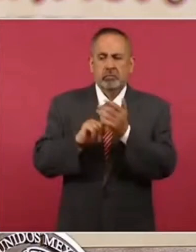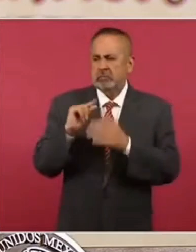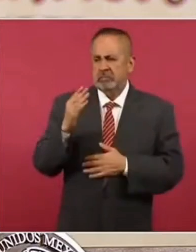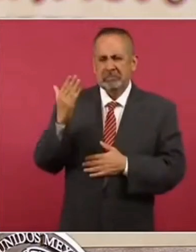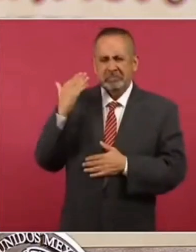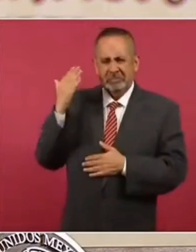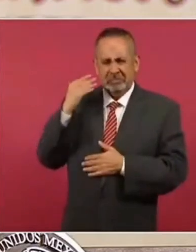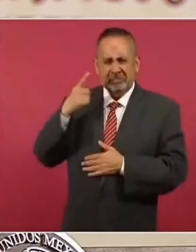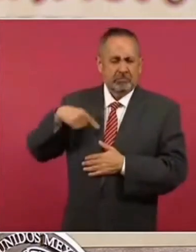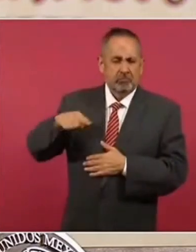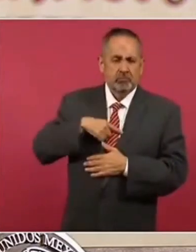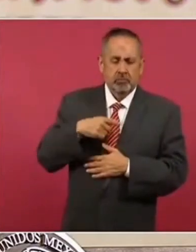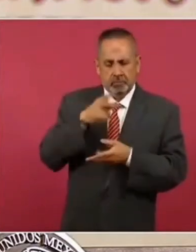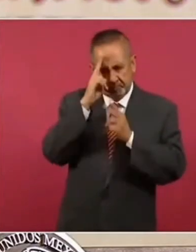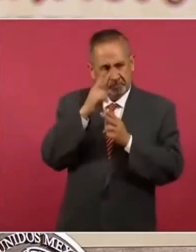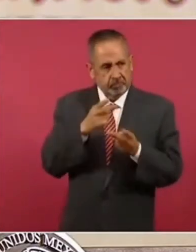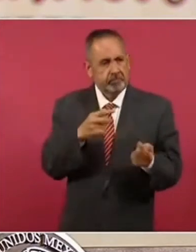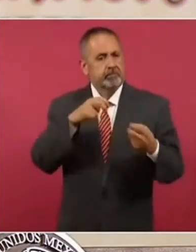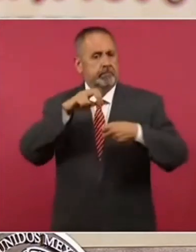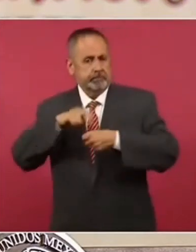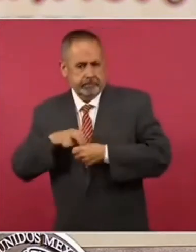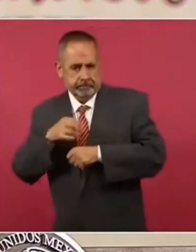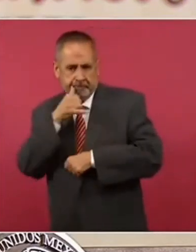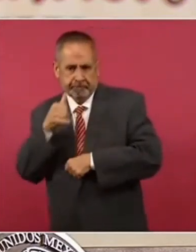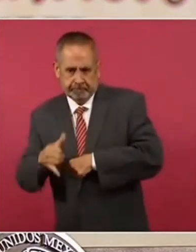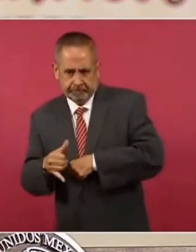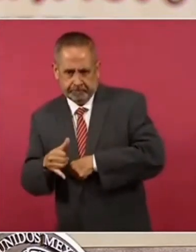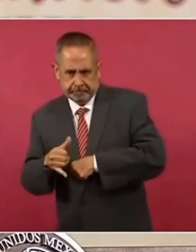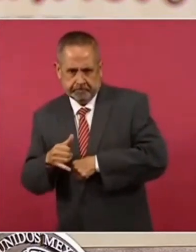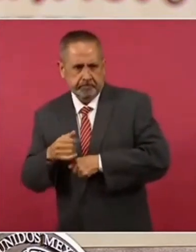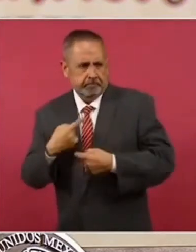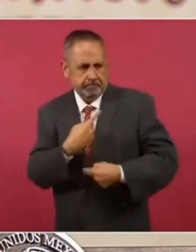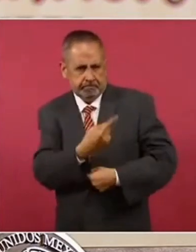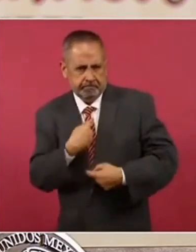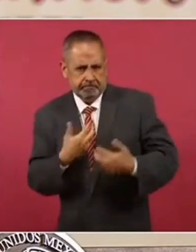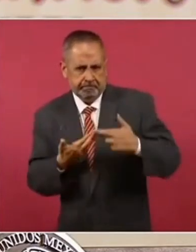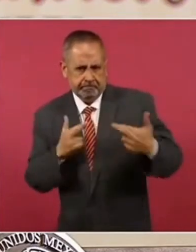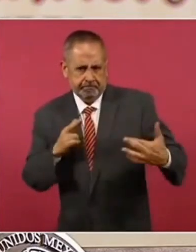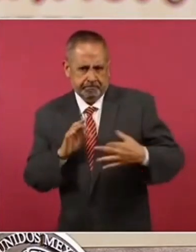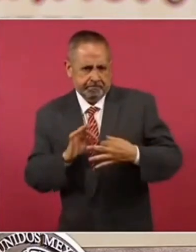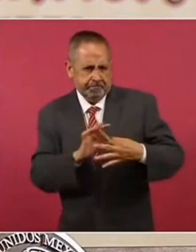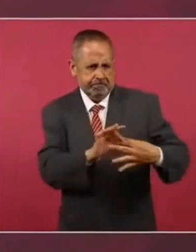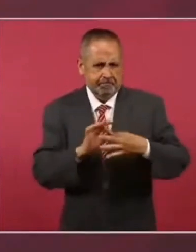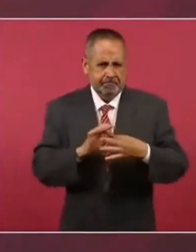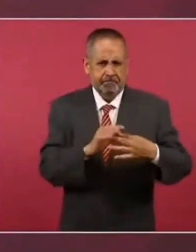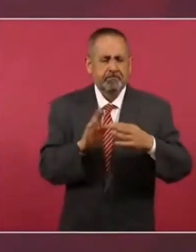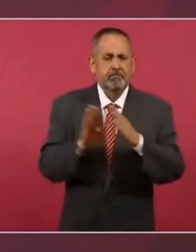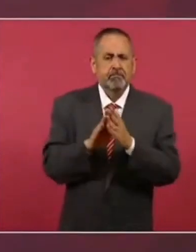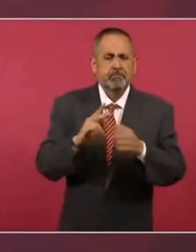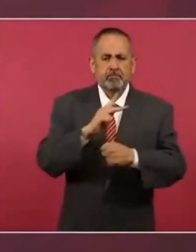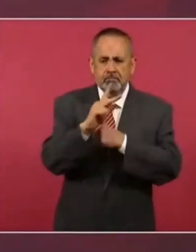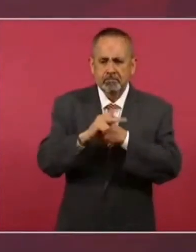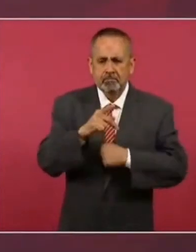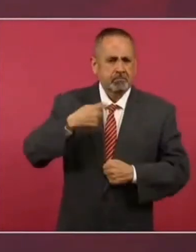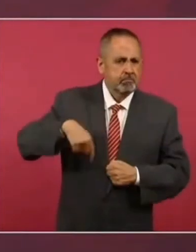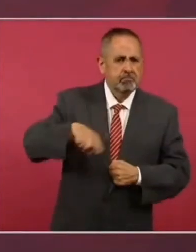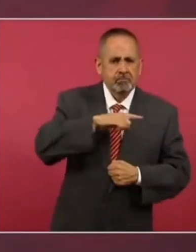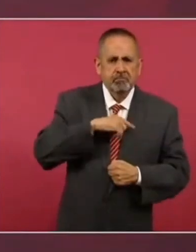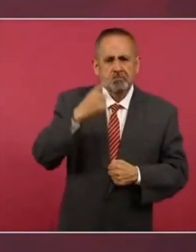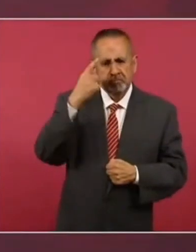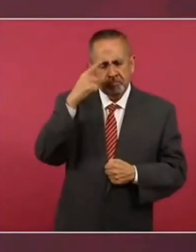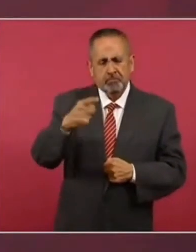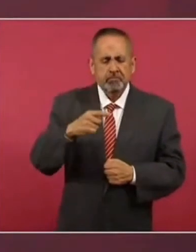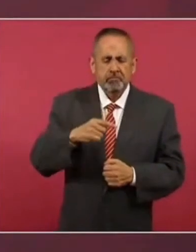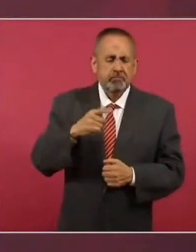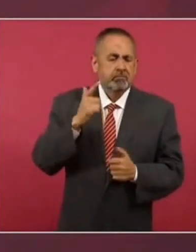pasados tuvimos el honor de hospedar en Italia, fortaleciendo aún más los lazos entre nuestros países a los que